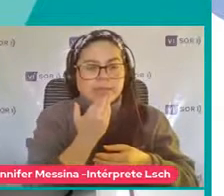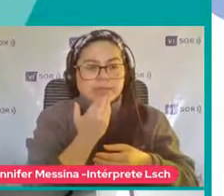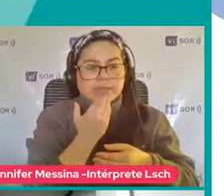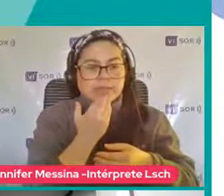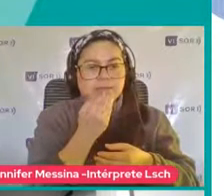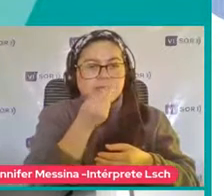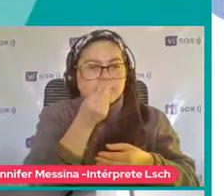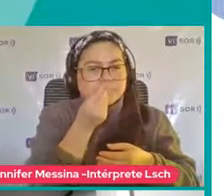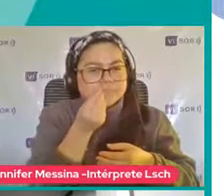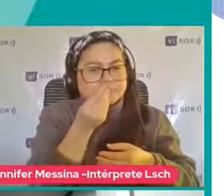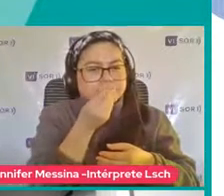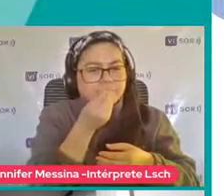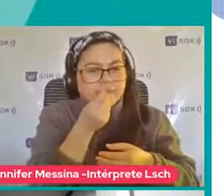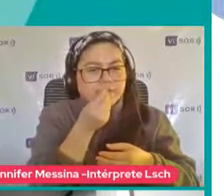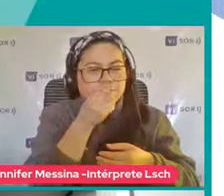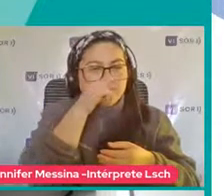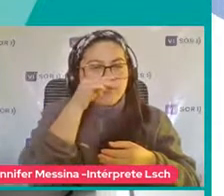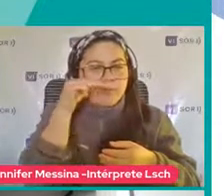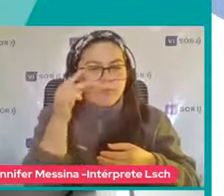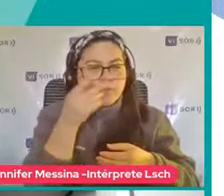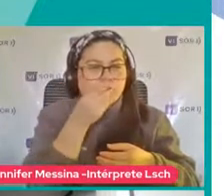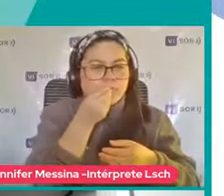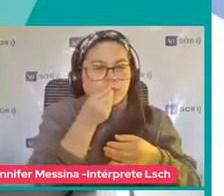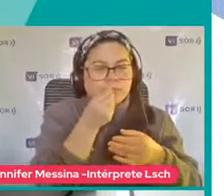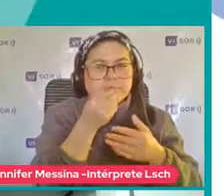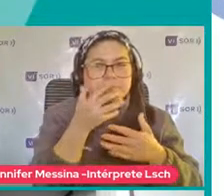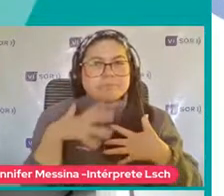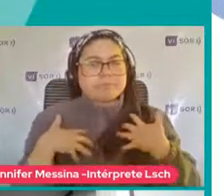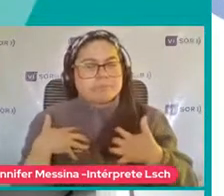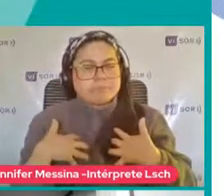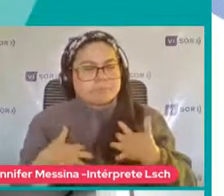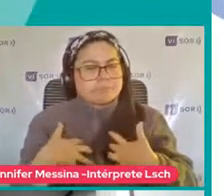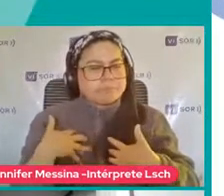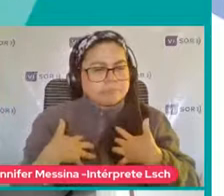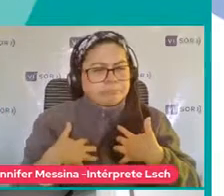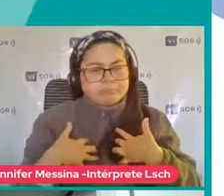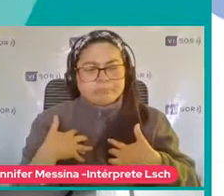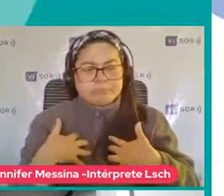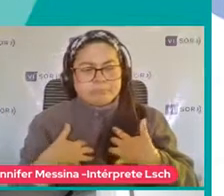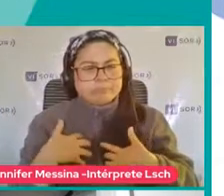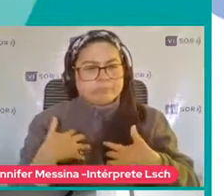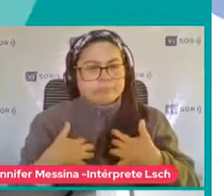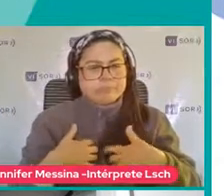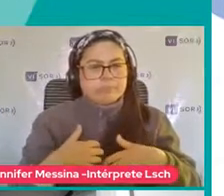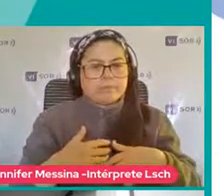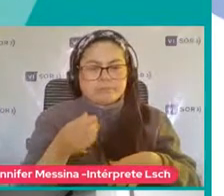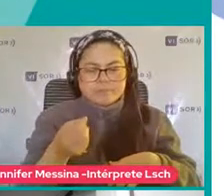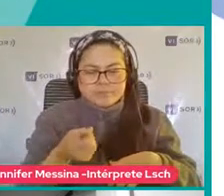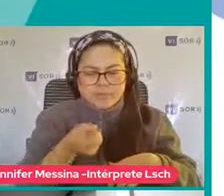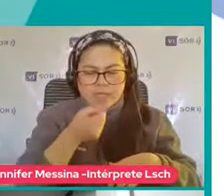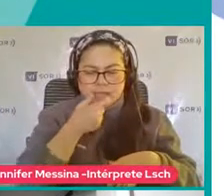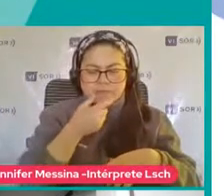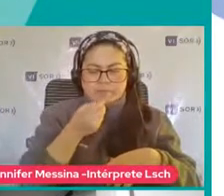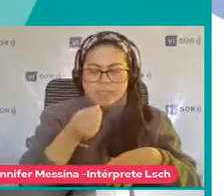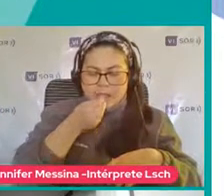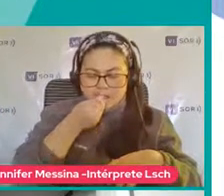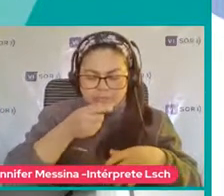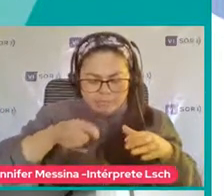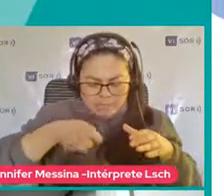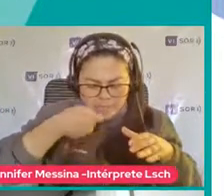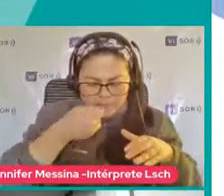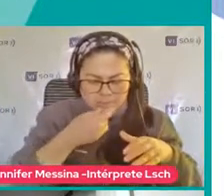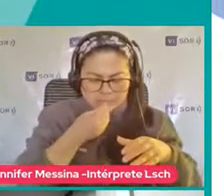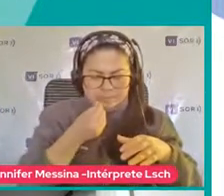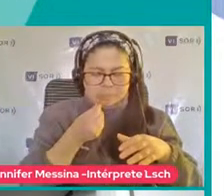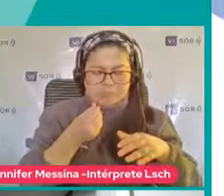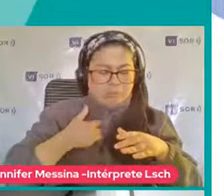Sabores Y olores Que también Les perturban En el momento En que Quieren ser Ingeridos O son Olfateados Por ellos